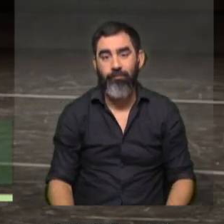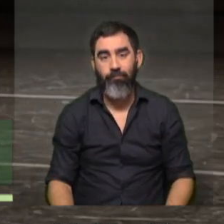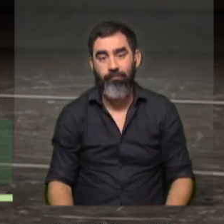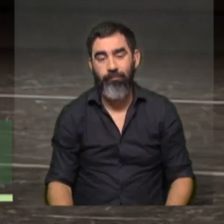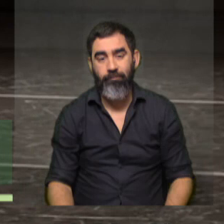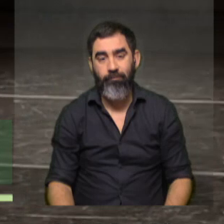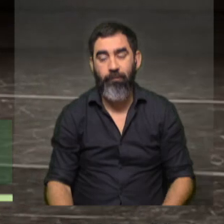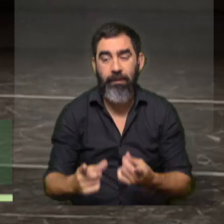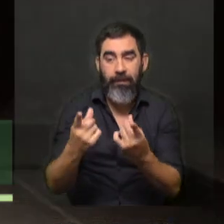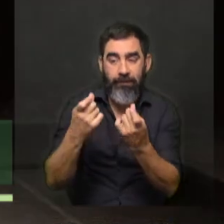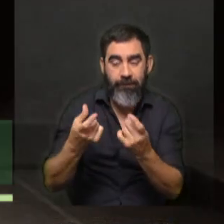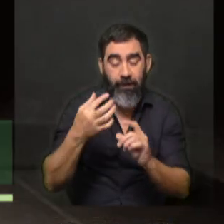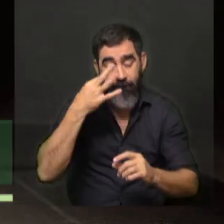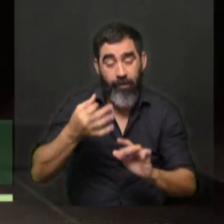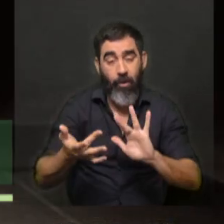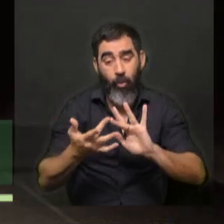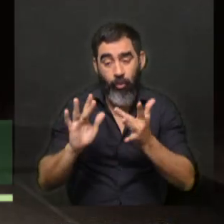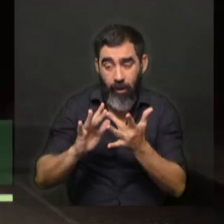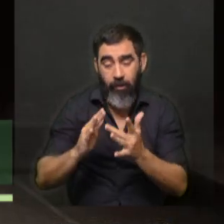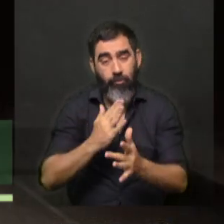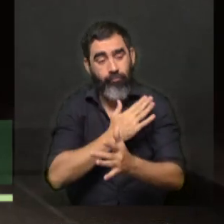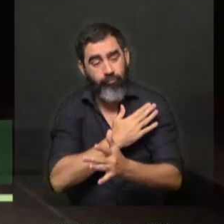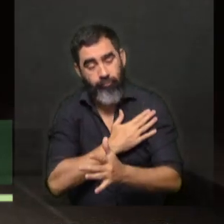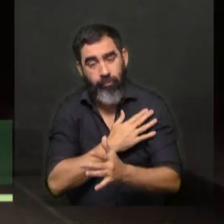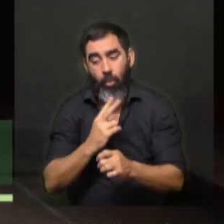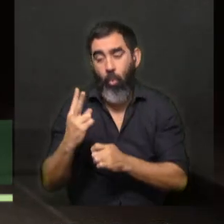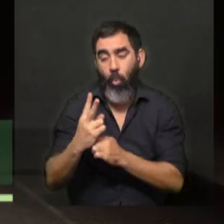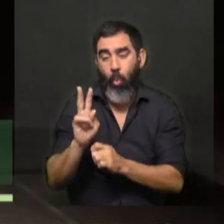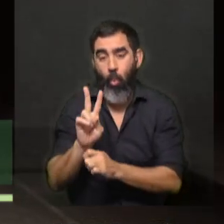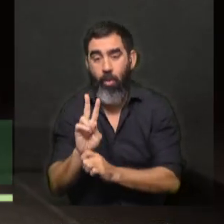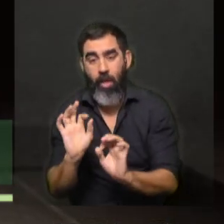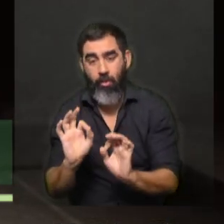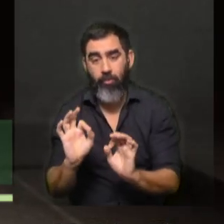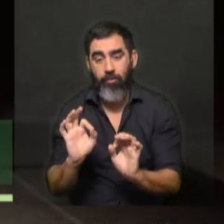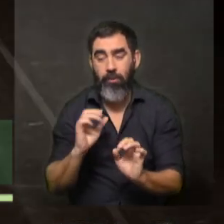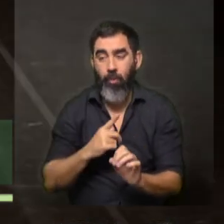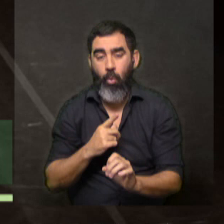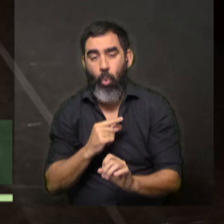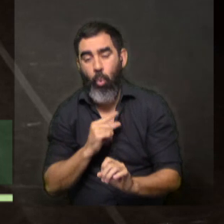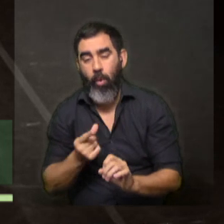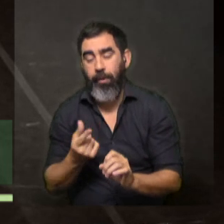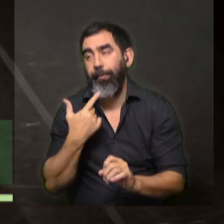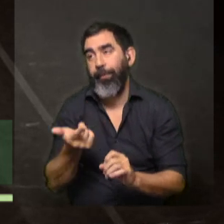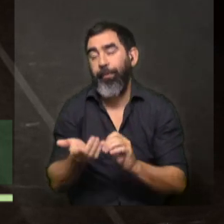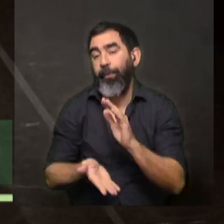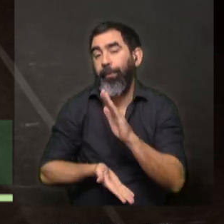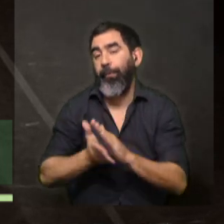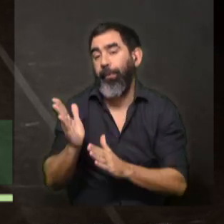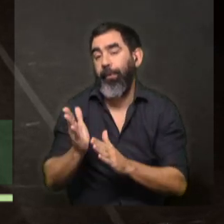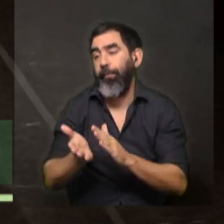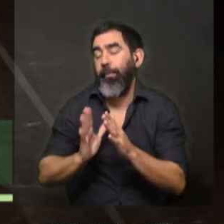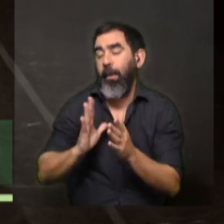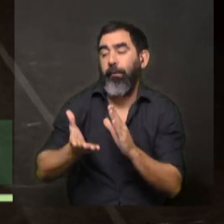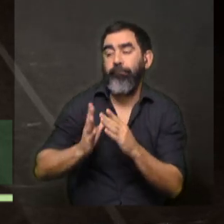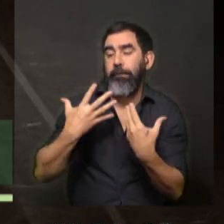regalando y generándonos un espacio de autocuidado, o cuando algo nos duele nos vamos a que... nos vamos